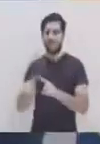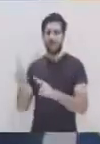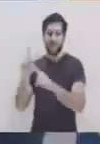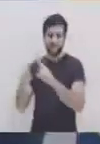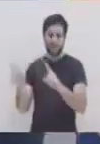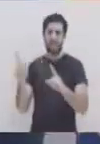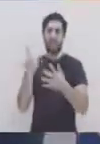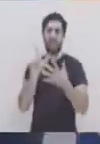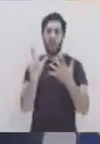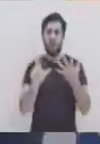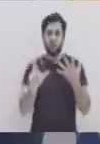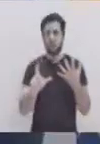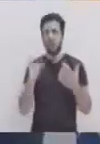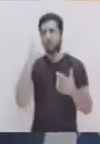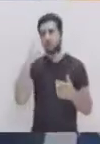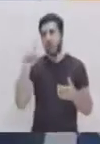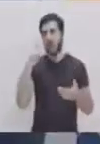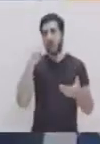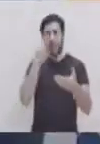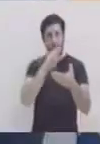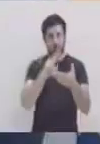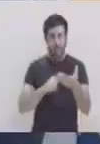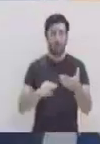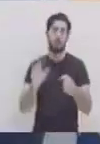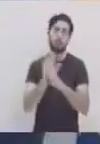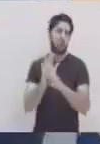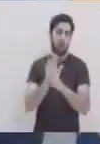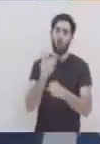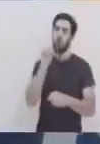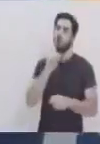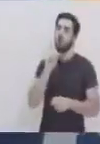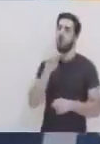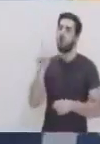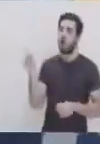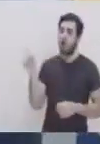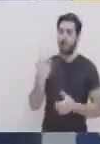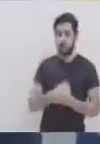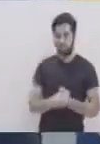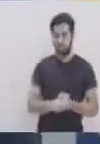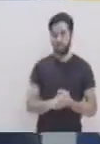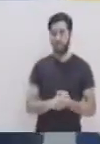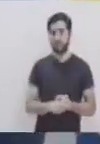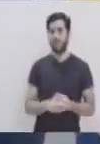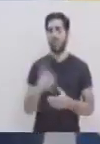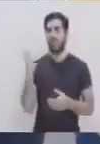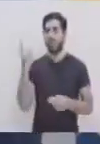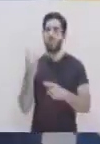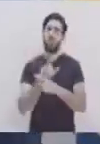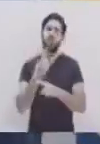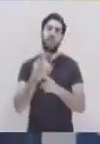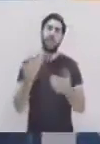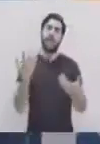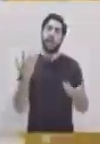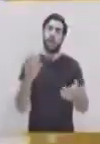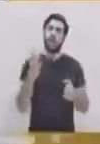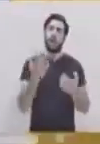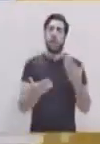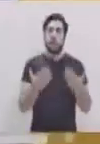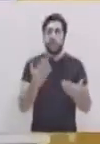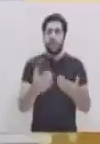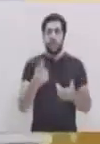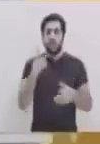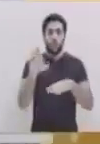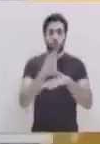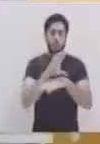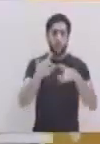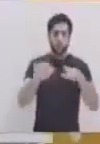preguntar, ¿qué dispositivos? A ver, usted como joven, ¿qué dispositivos utiliza para ser comunicado? Cuéntenos. Bueno, se podría utilizar la